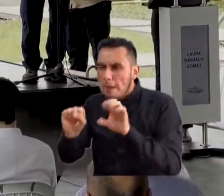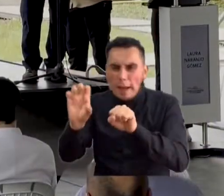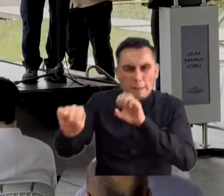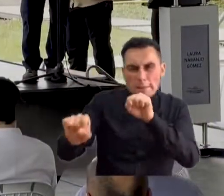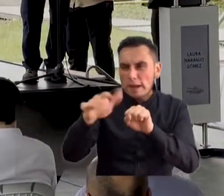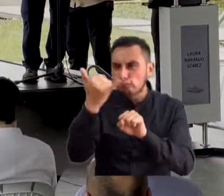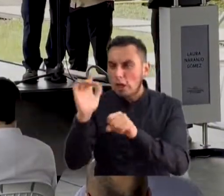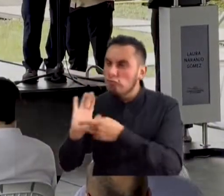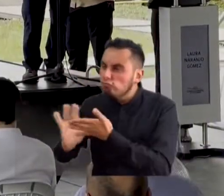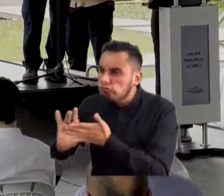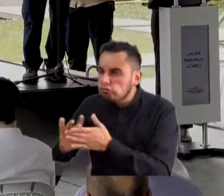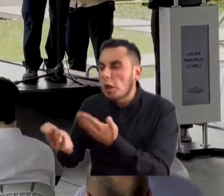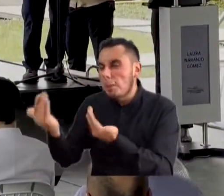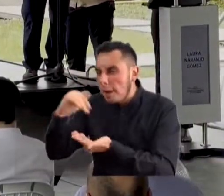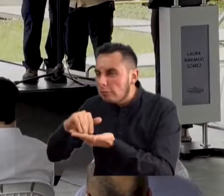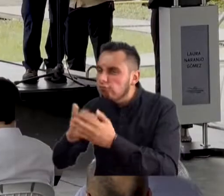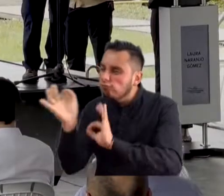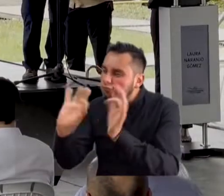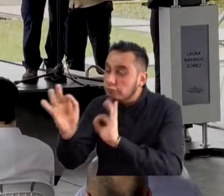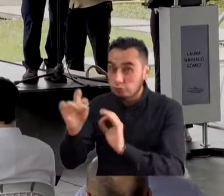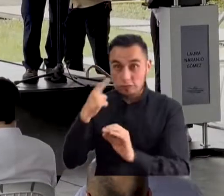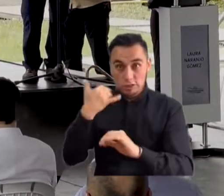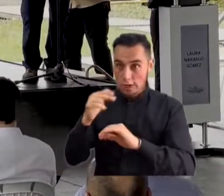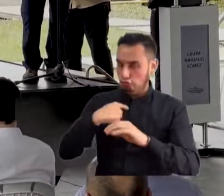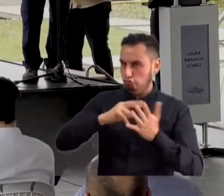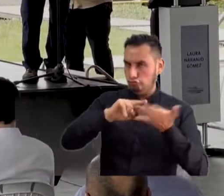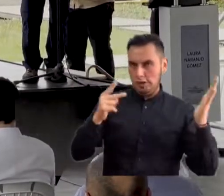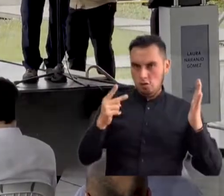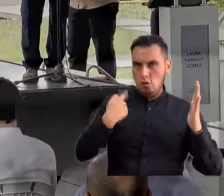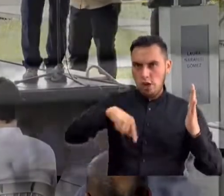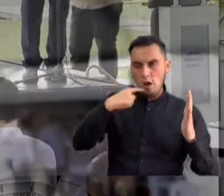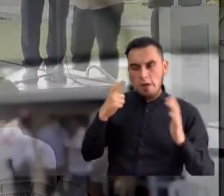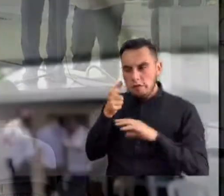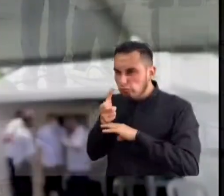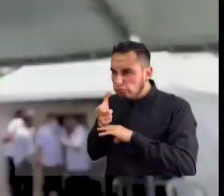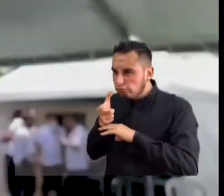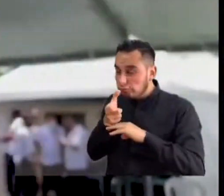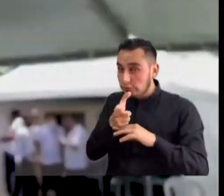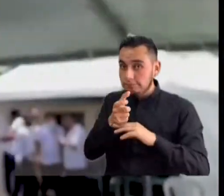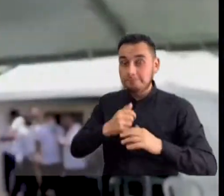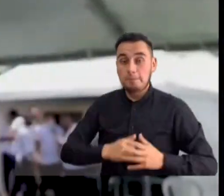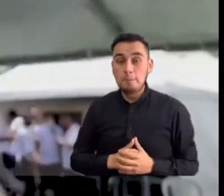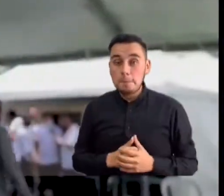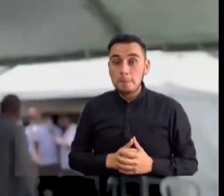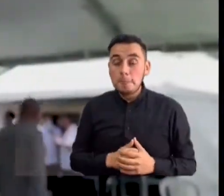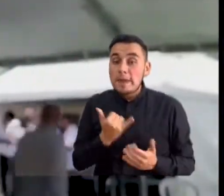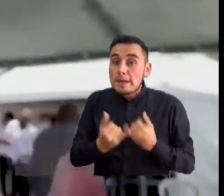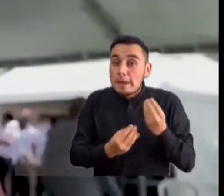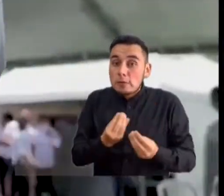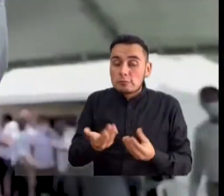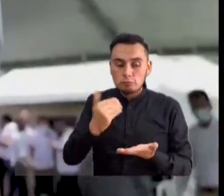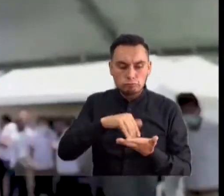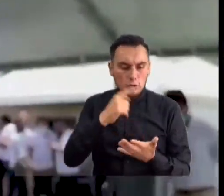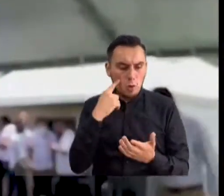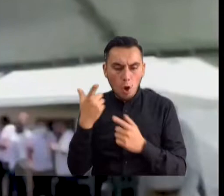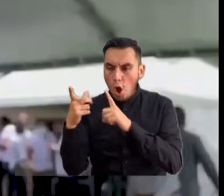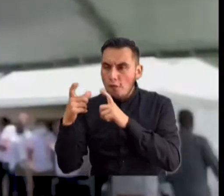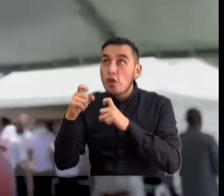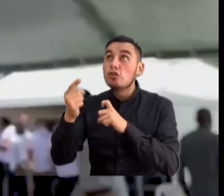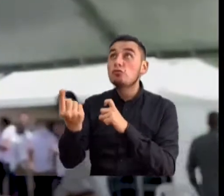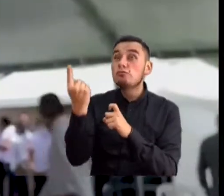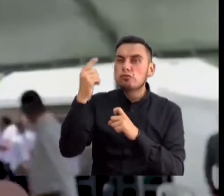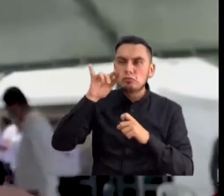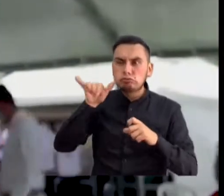y que se entreguen. Nosotros ya hacemos seguimiento con la tecnología del siglo XXI. Lo que hacemos es que con